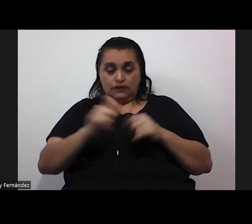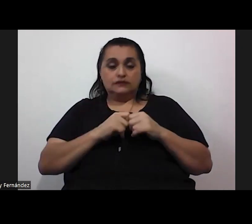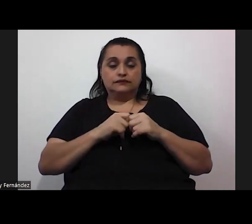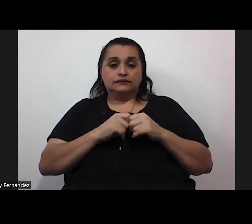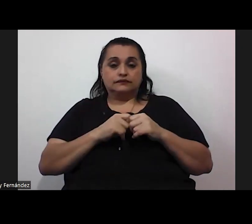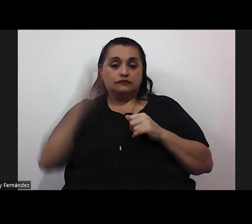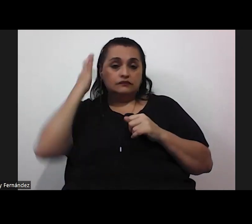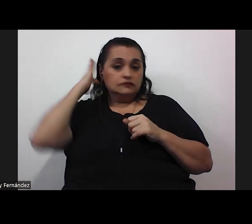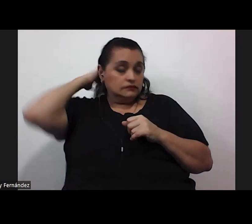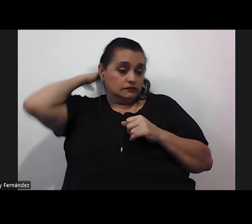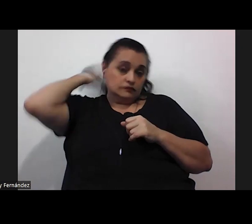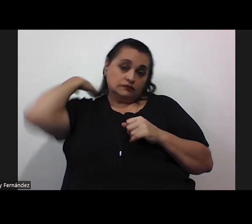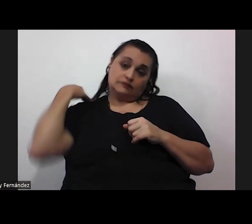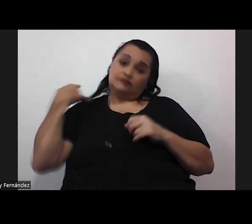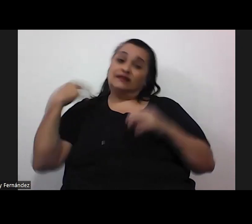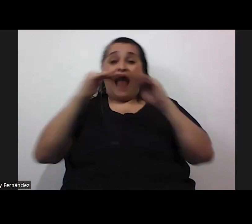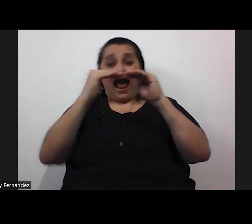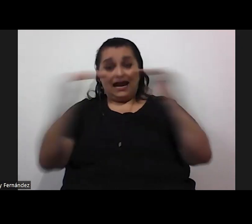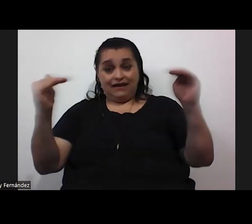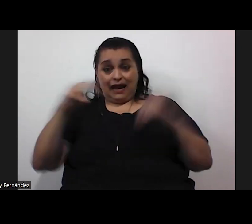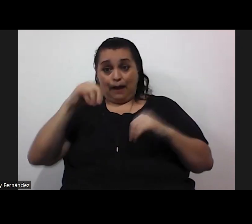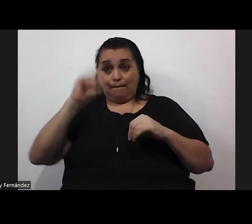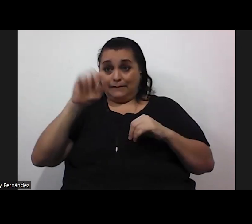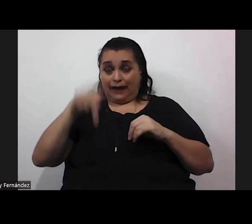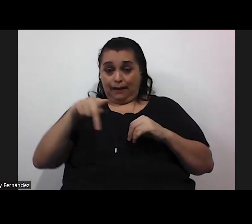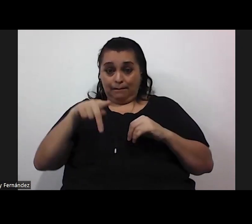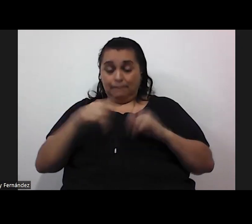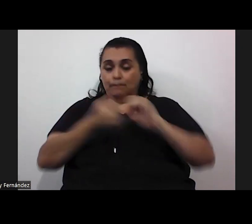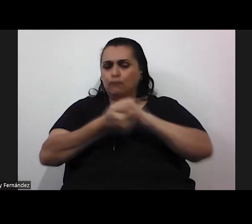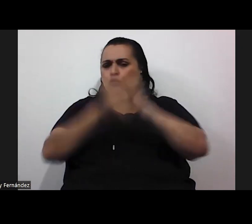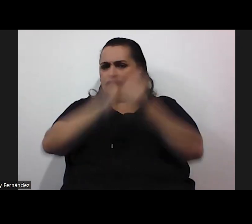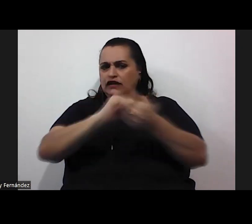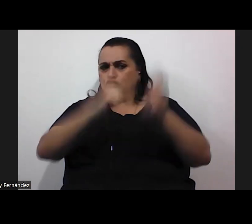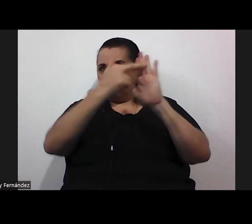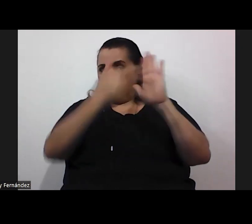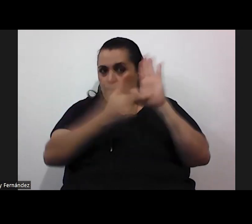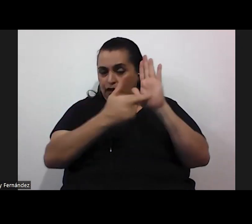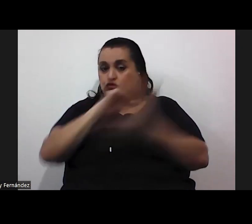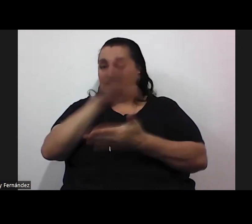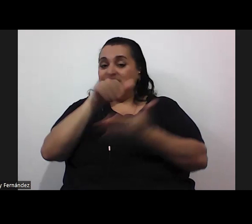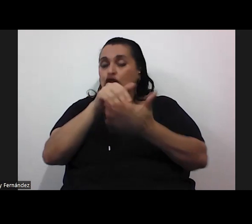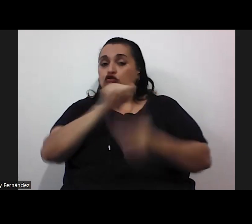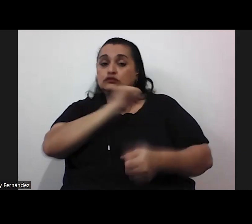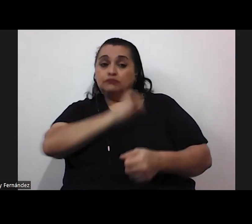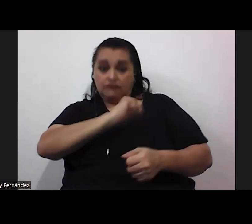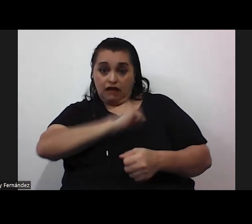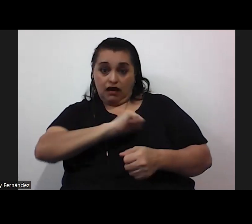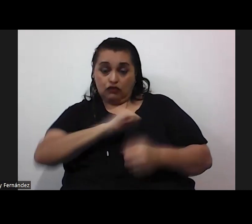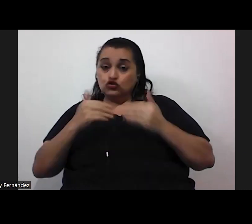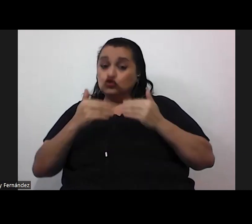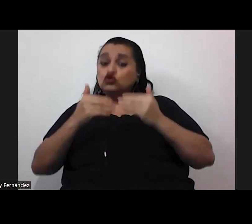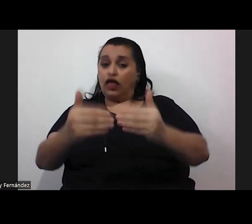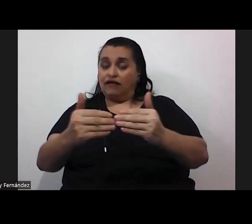a nivel MEP pues está muy claro digamos la modificación de los reglamentos incluso en centros privados tal vez todavía existe alguna